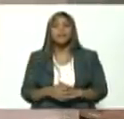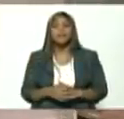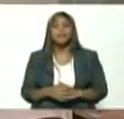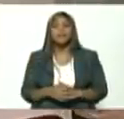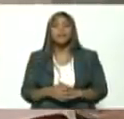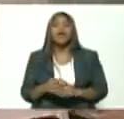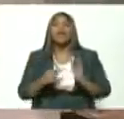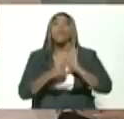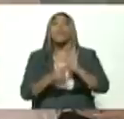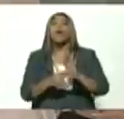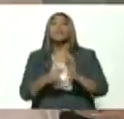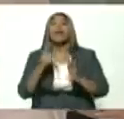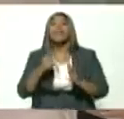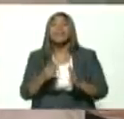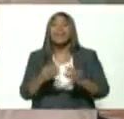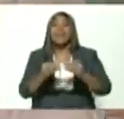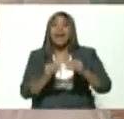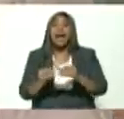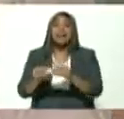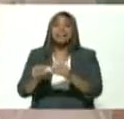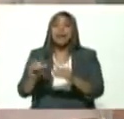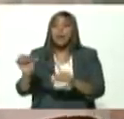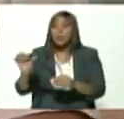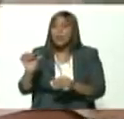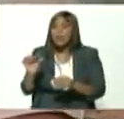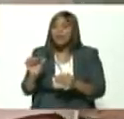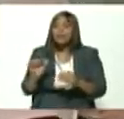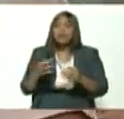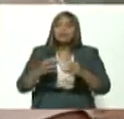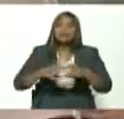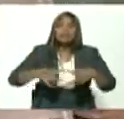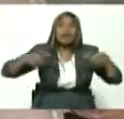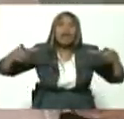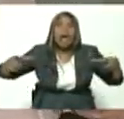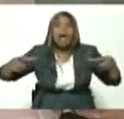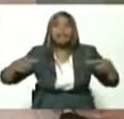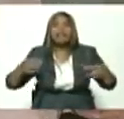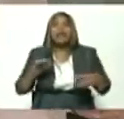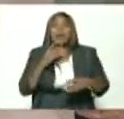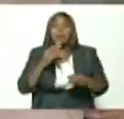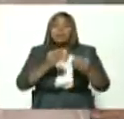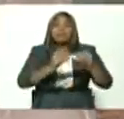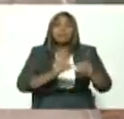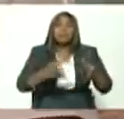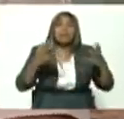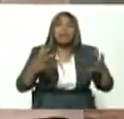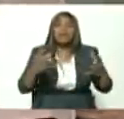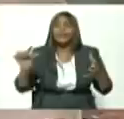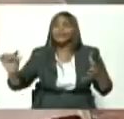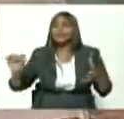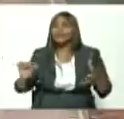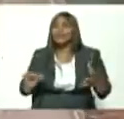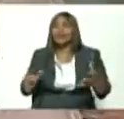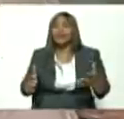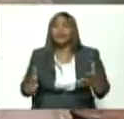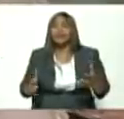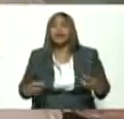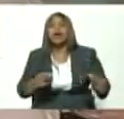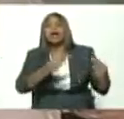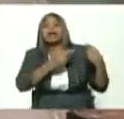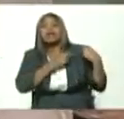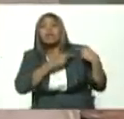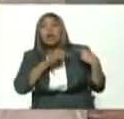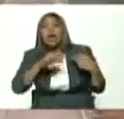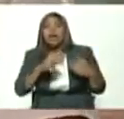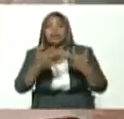que hacer algo con nada y mucho con poco las máximas autoridades de SBE han asumido dirigir